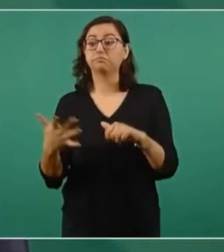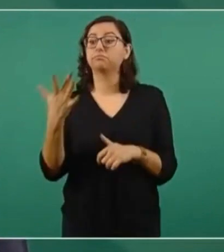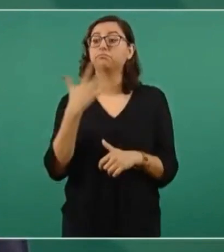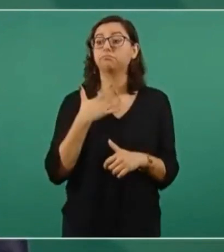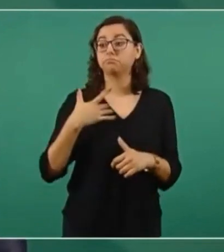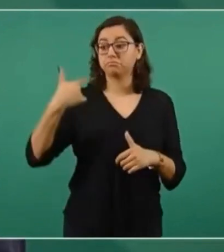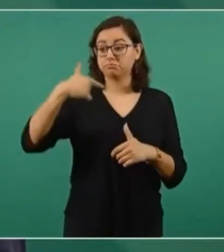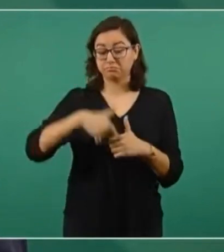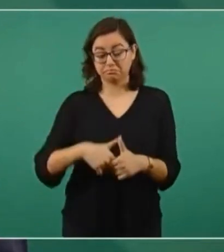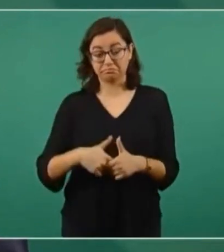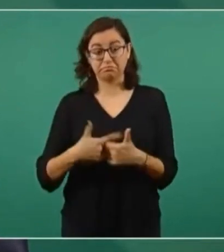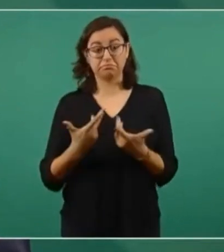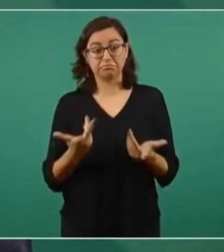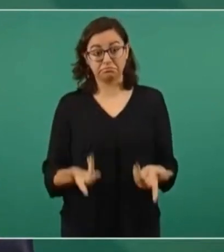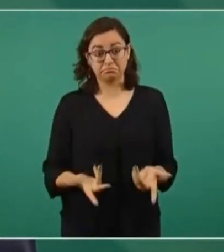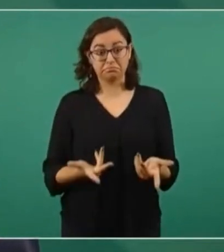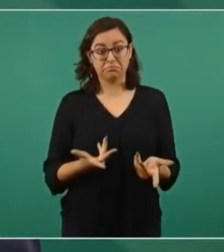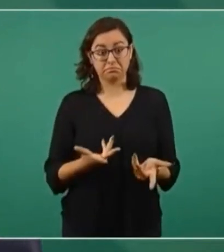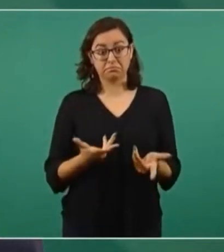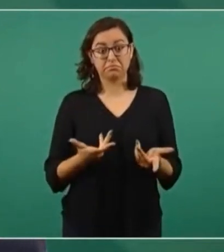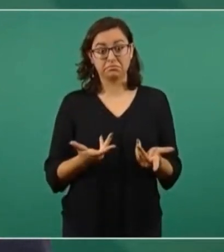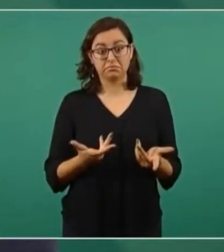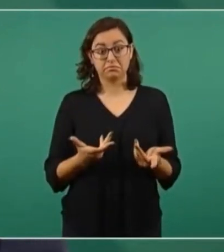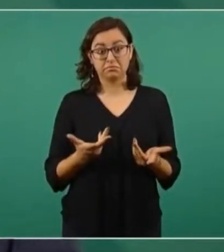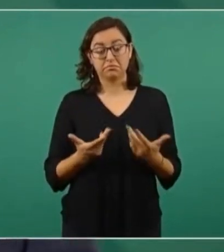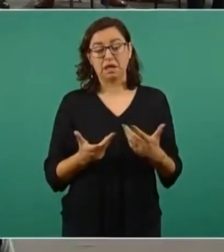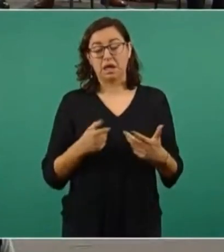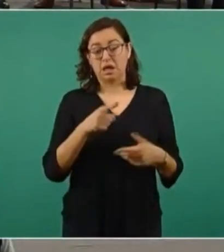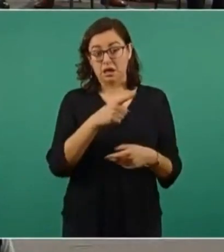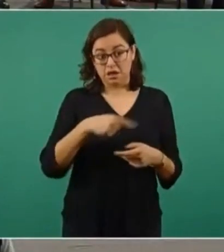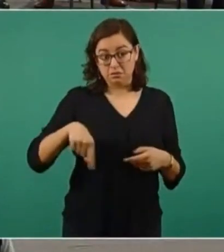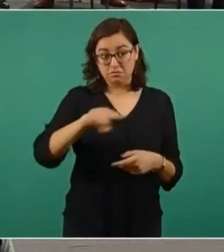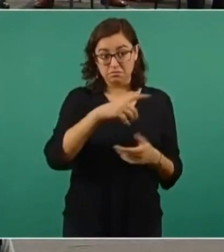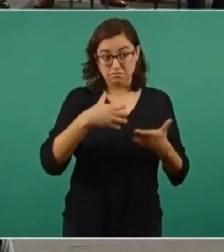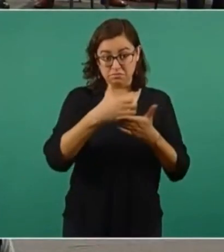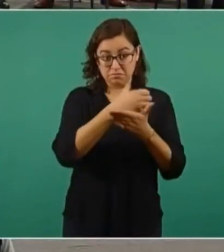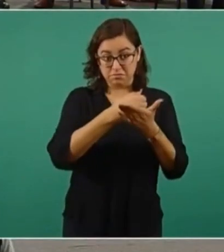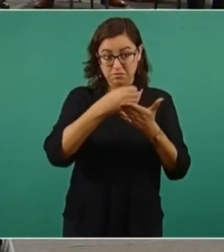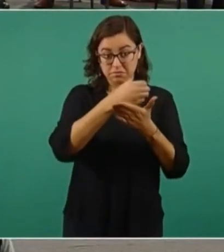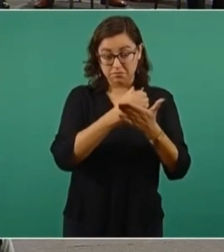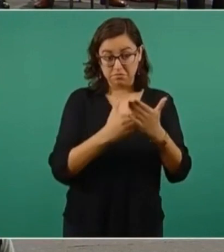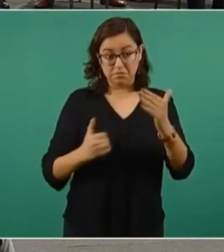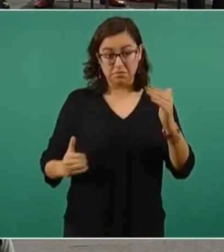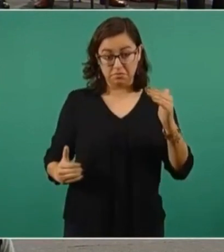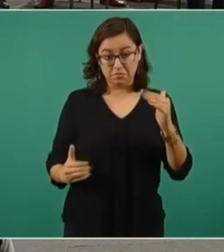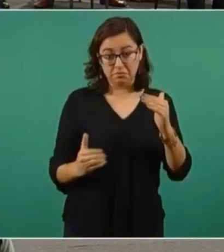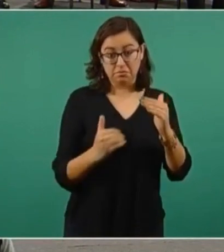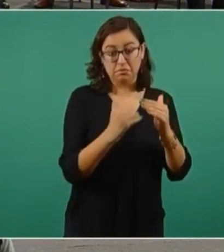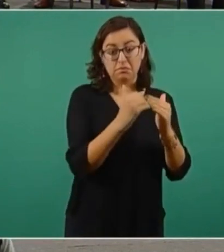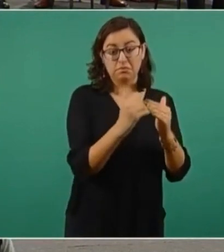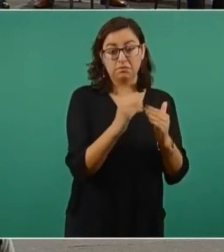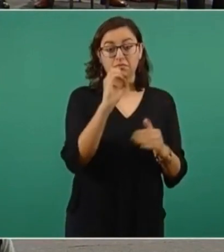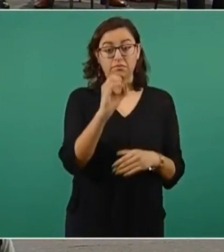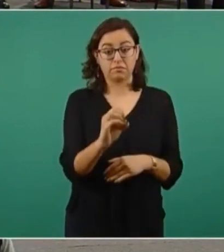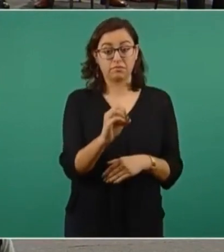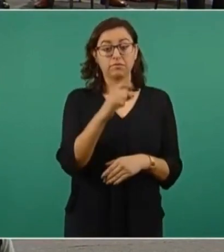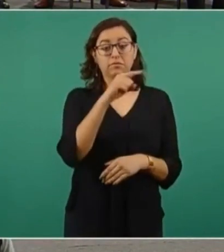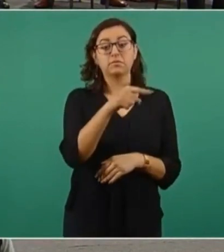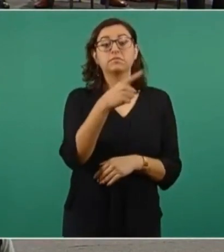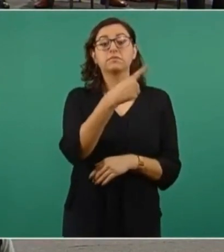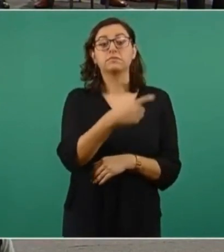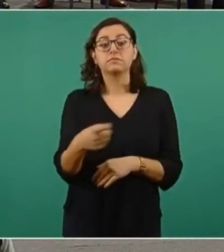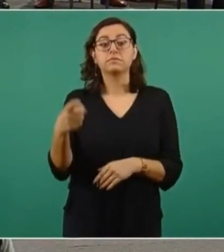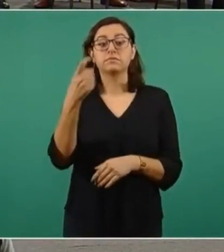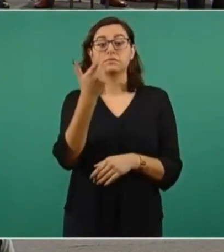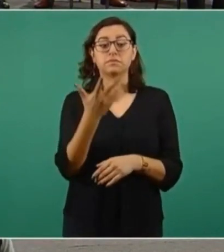combustóleo es muy bajo, tendiente a cero. Deer alrededor de 110 mil